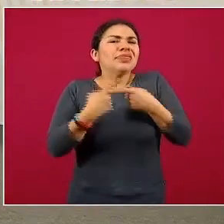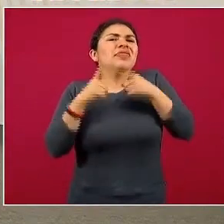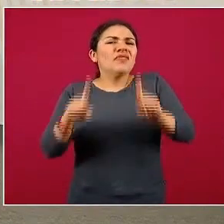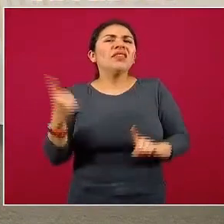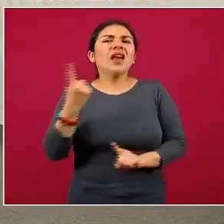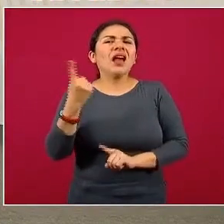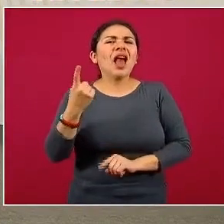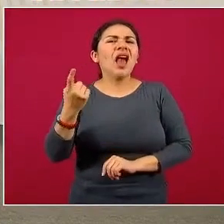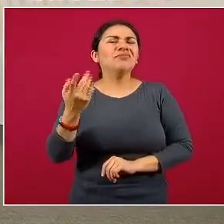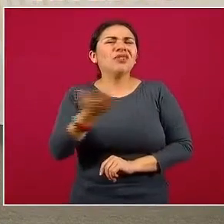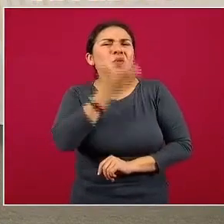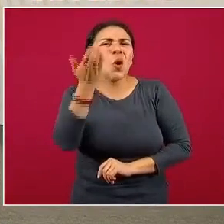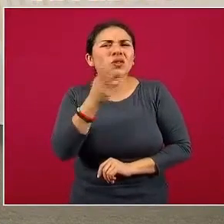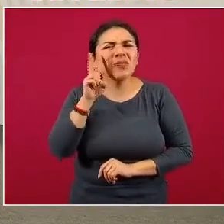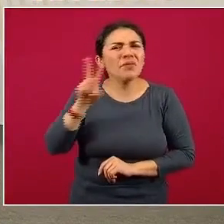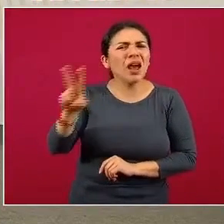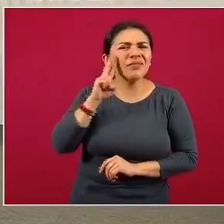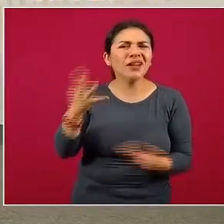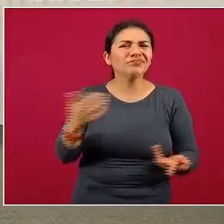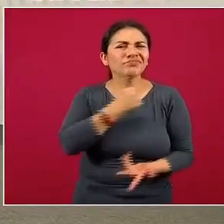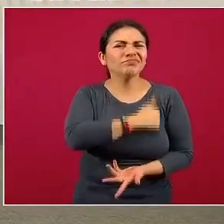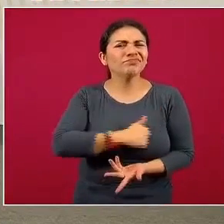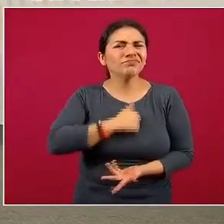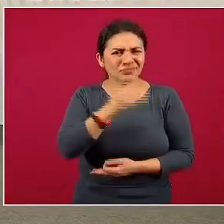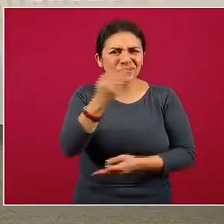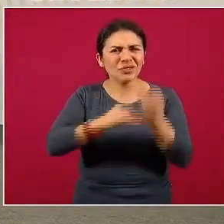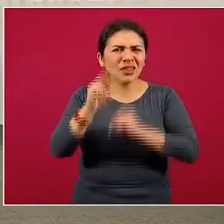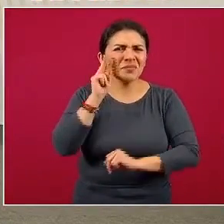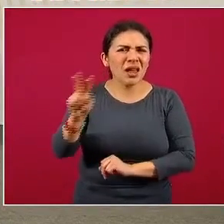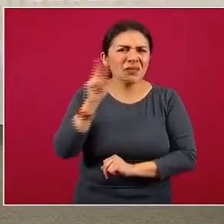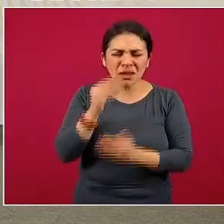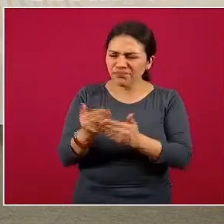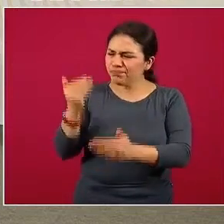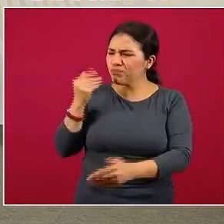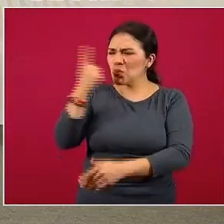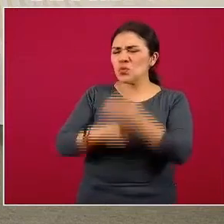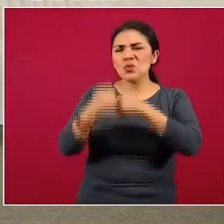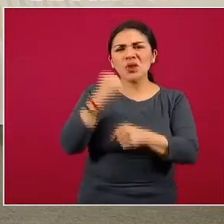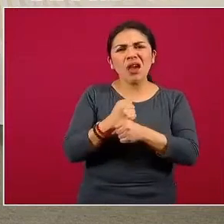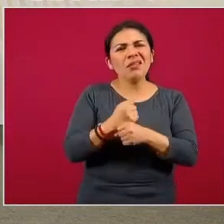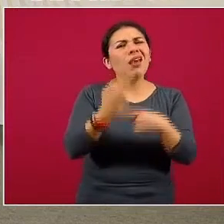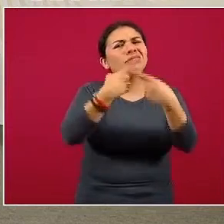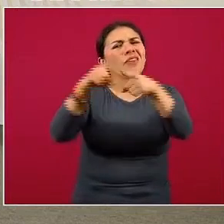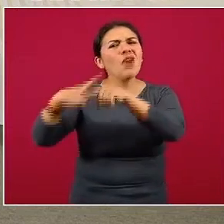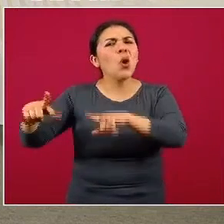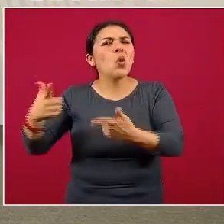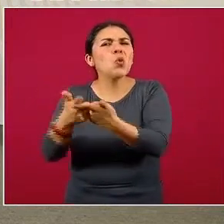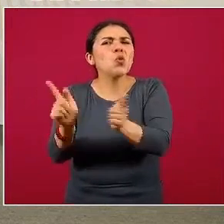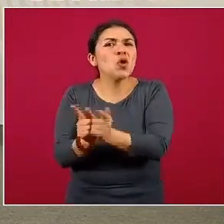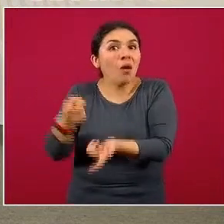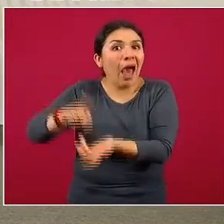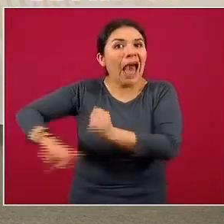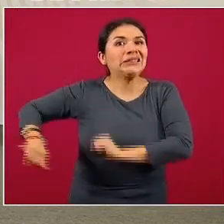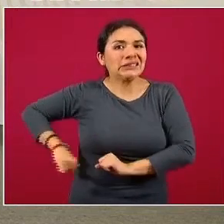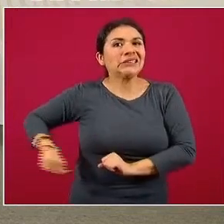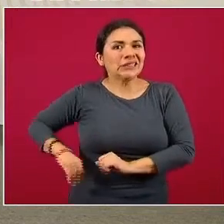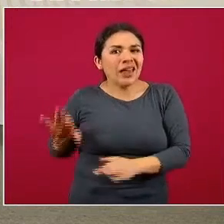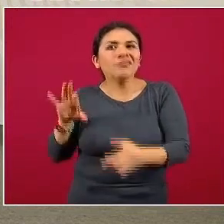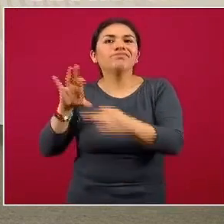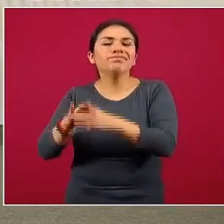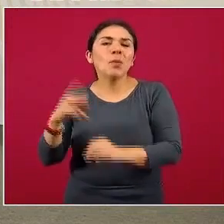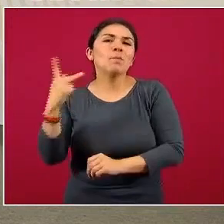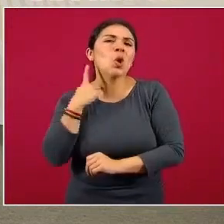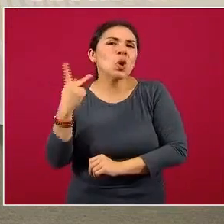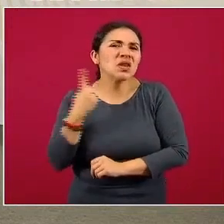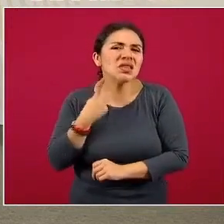desafortunadamente hemos estado viendo, todas, todos, a lo largo del año, de distintos grupos de interés, sí ligados a